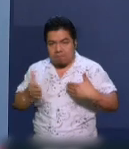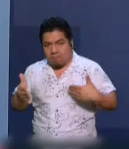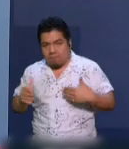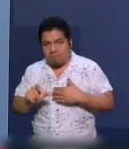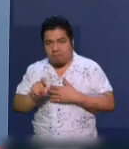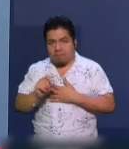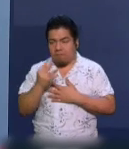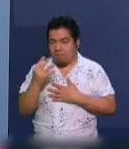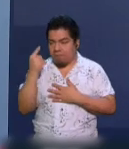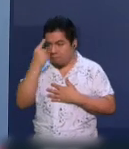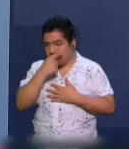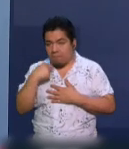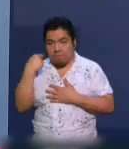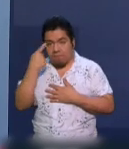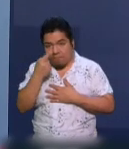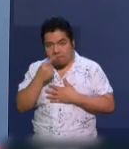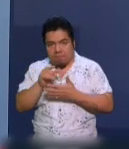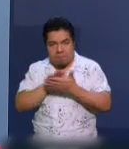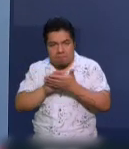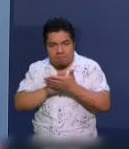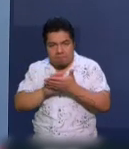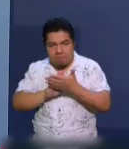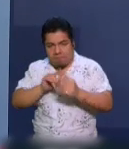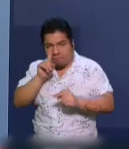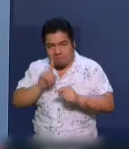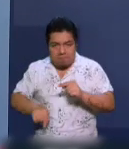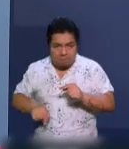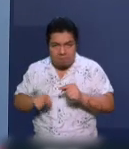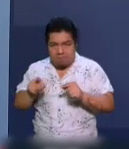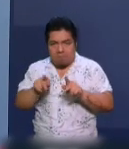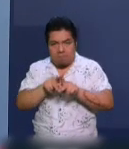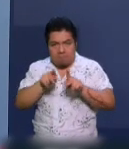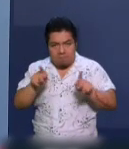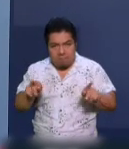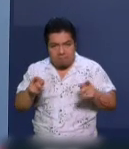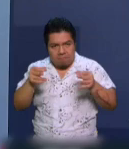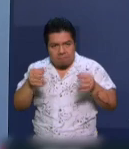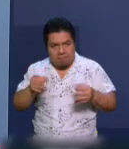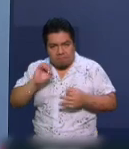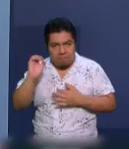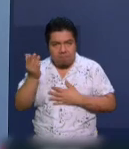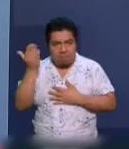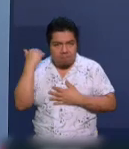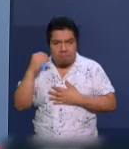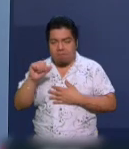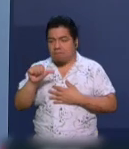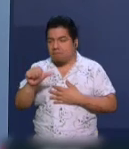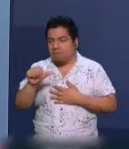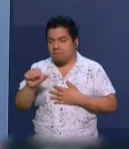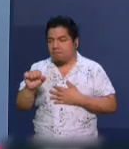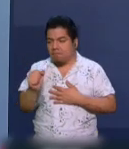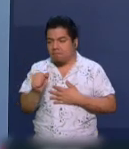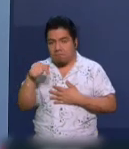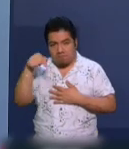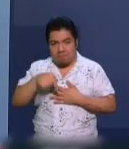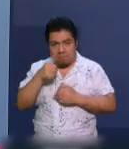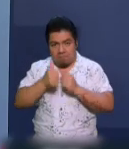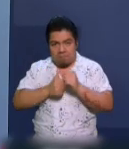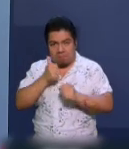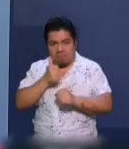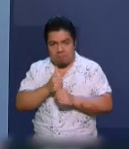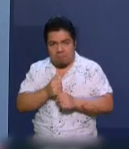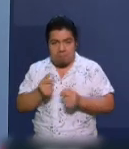más de 24 horas eliminen la publicación de la reforma en el Diario Oficial de la Federación que se realizó el 16 de septiembre de este año.